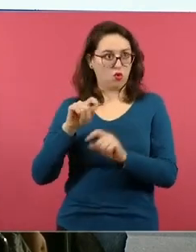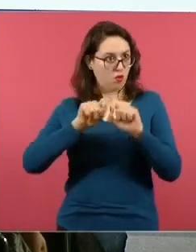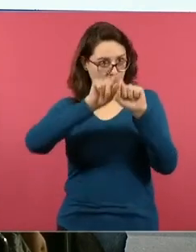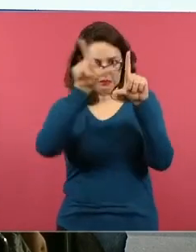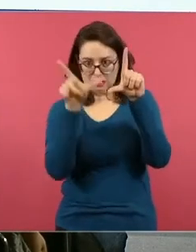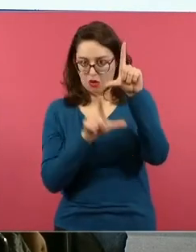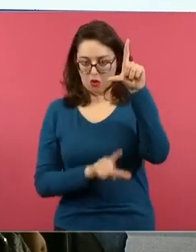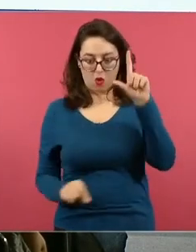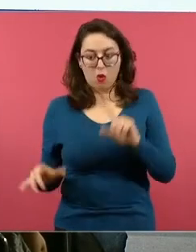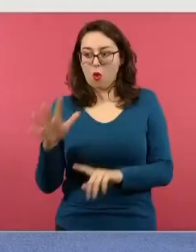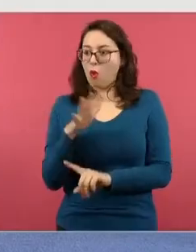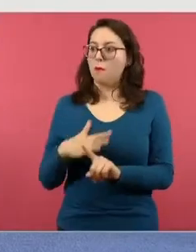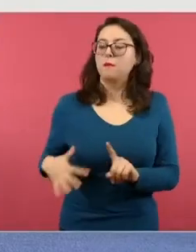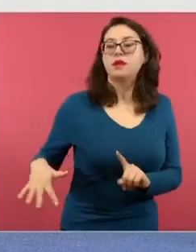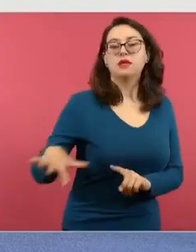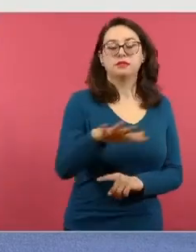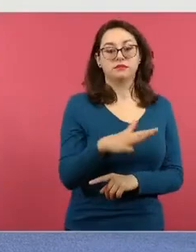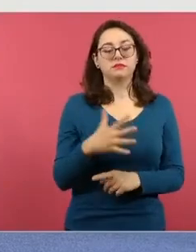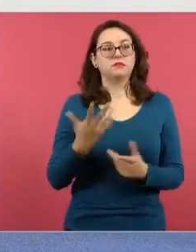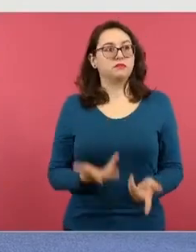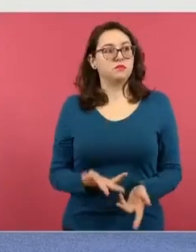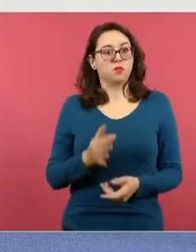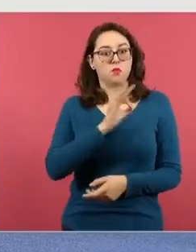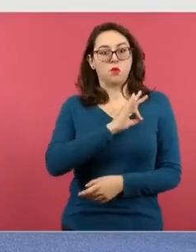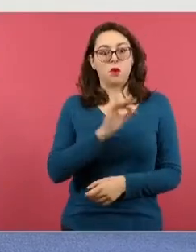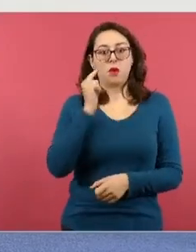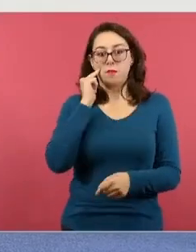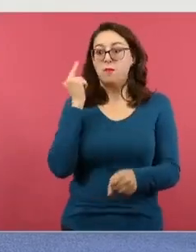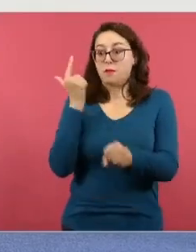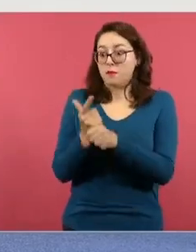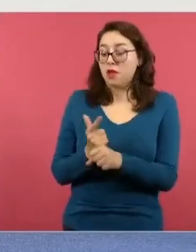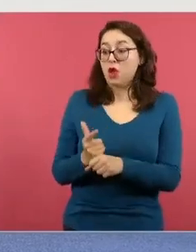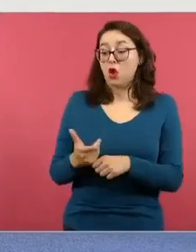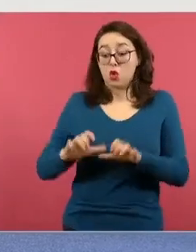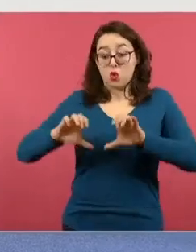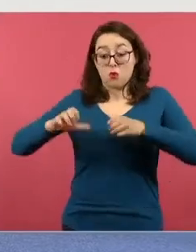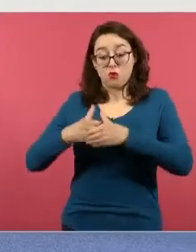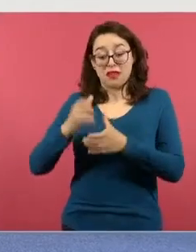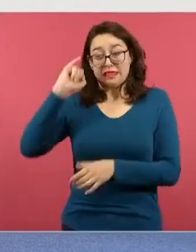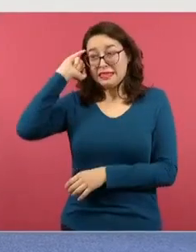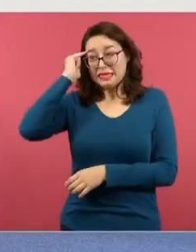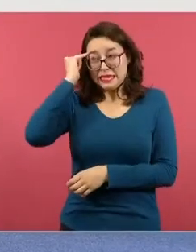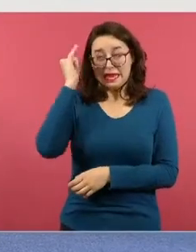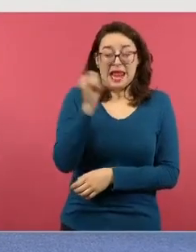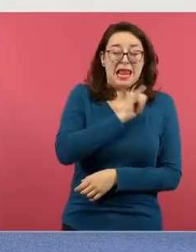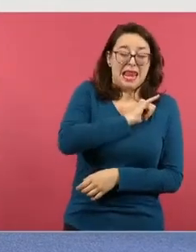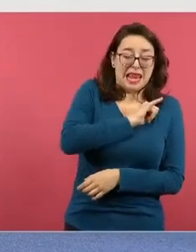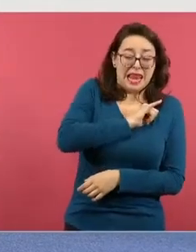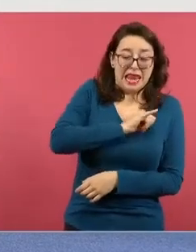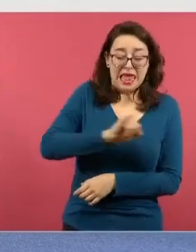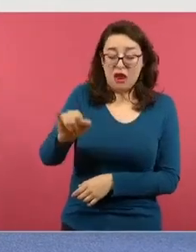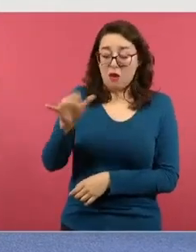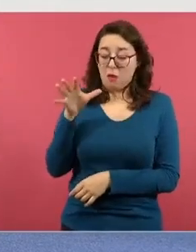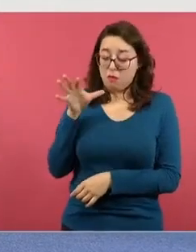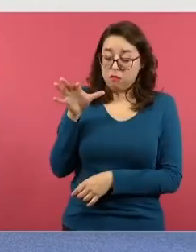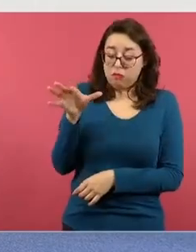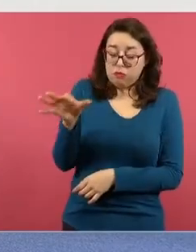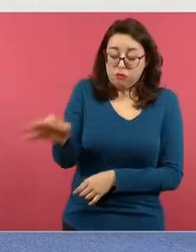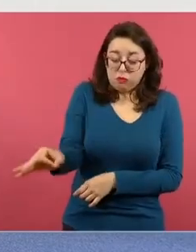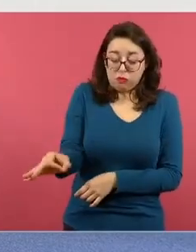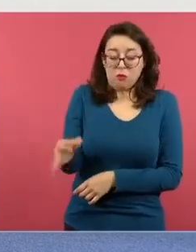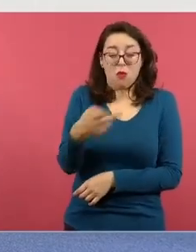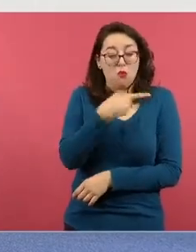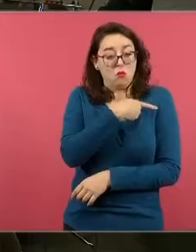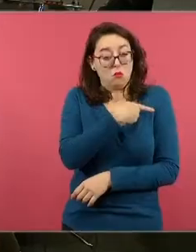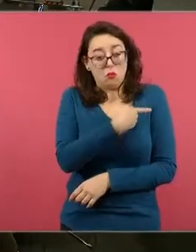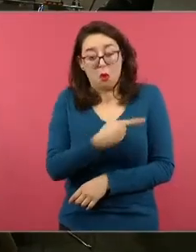de saber que en comunidades indígenas de extrema marginación, como es en mi caso donde yo trabajo, el libro de texto es